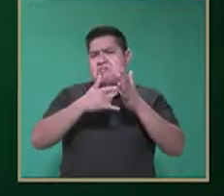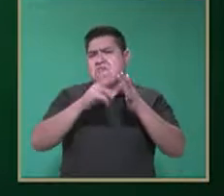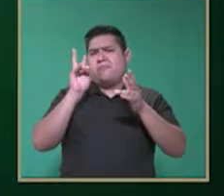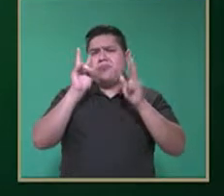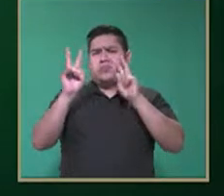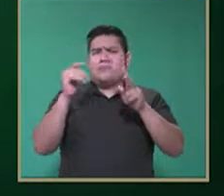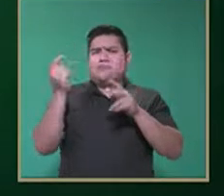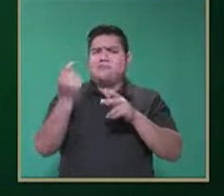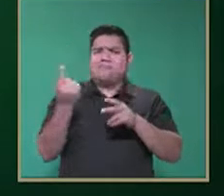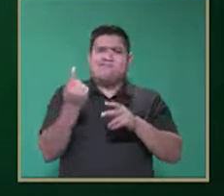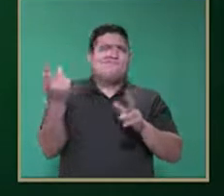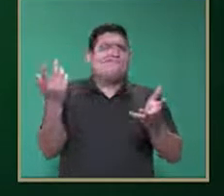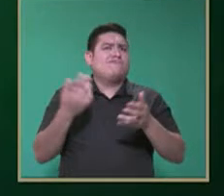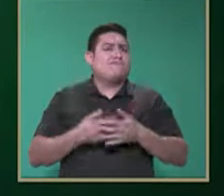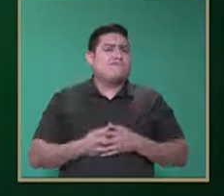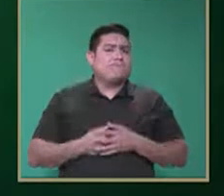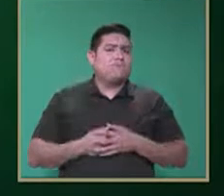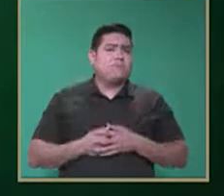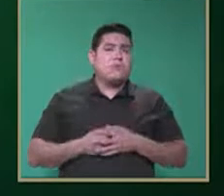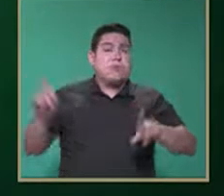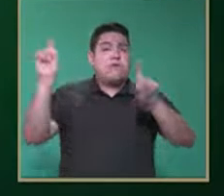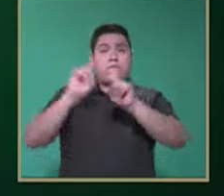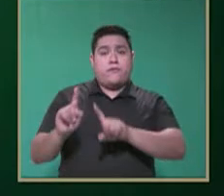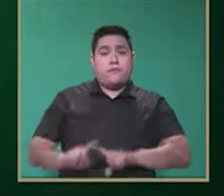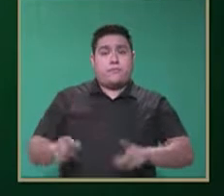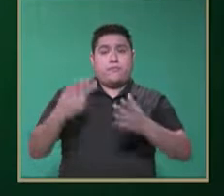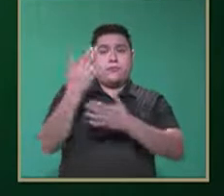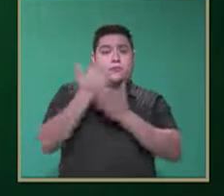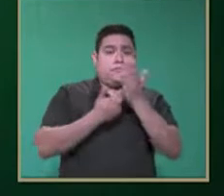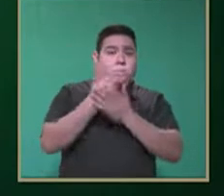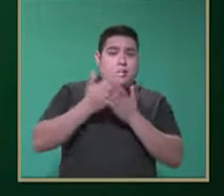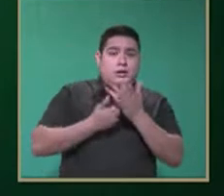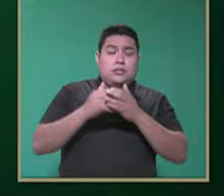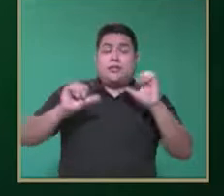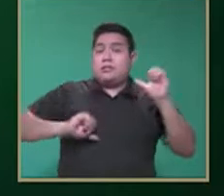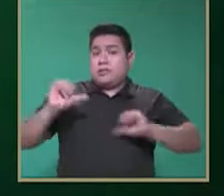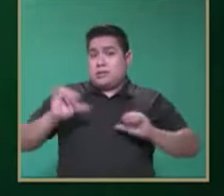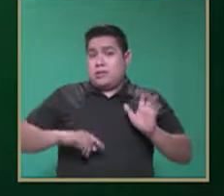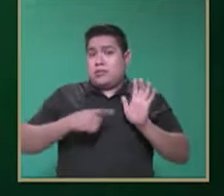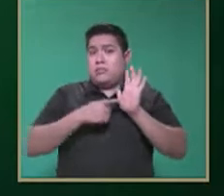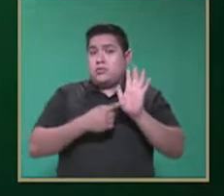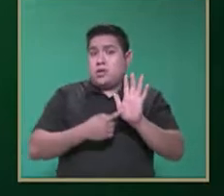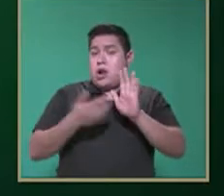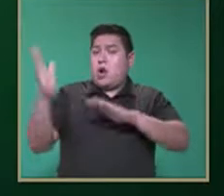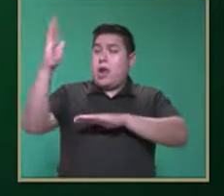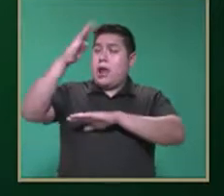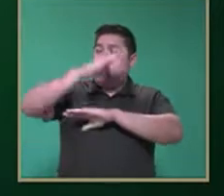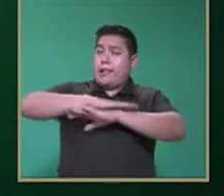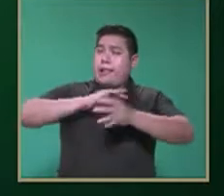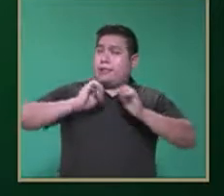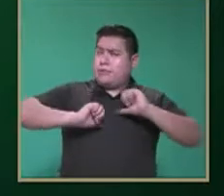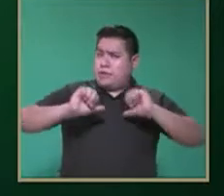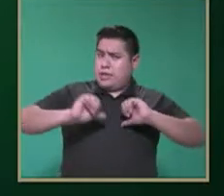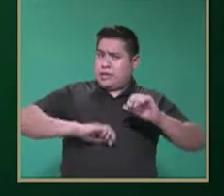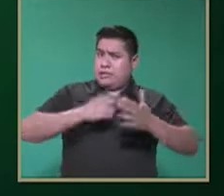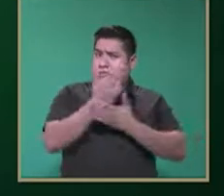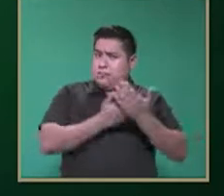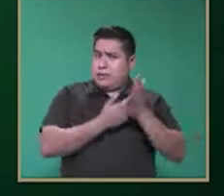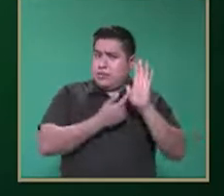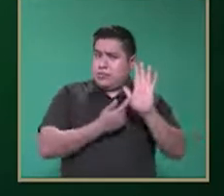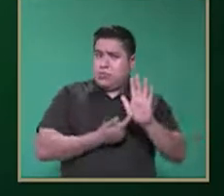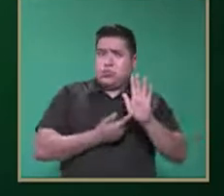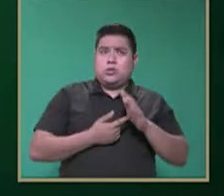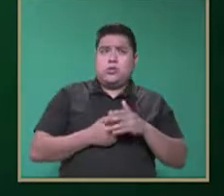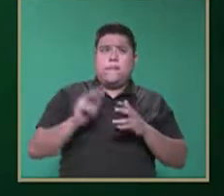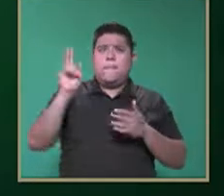Ok, consiste en mostrar imágenes de las actividades que se van a realizar durante todo el día. Como podemos observar, aquí